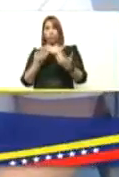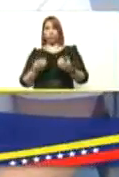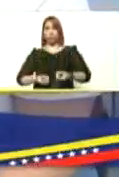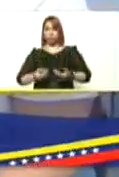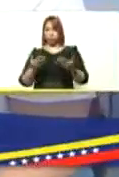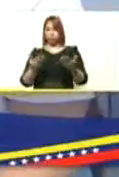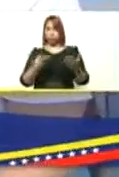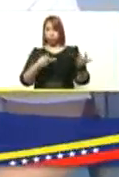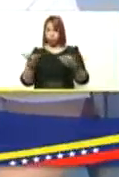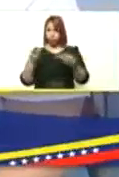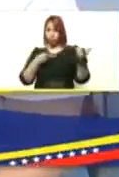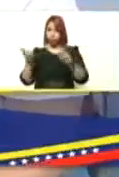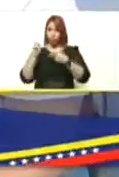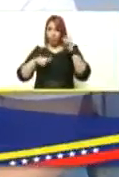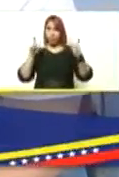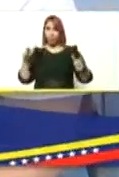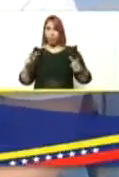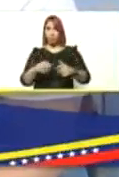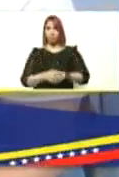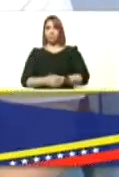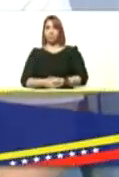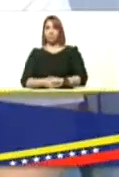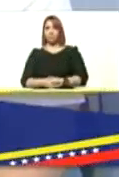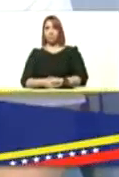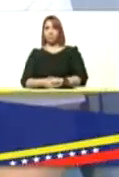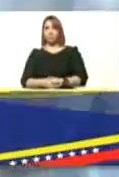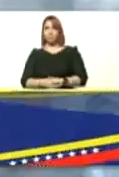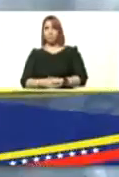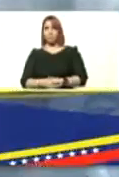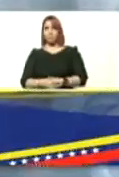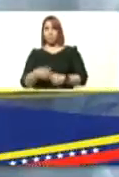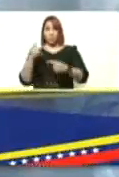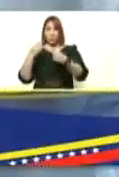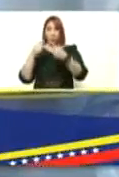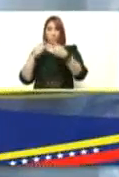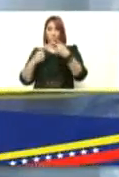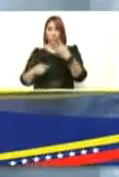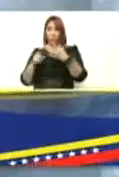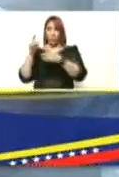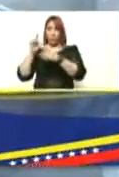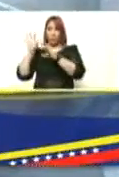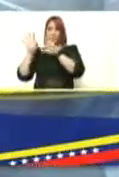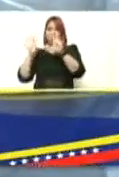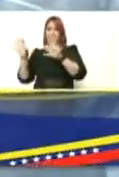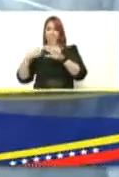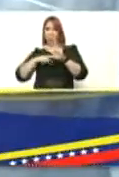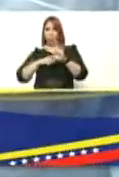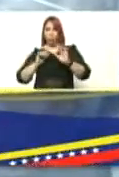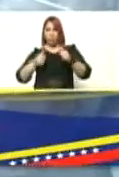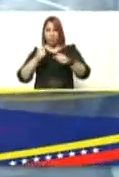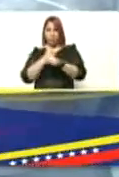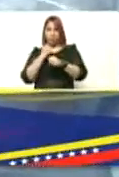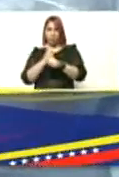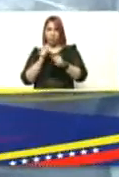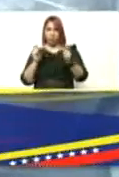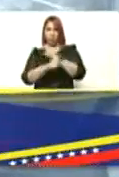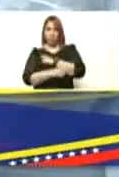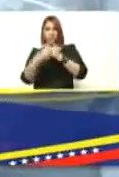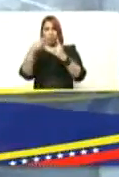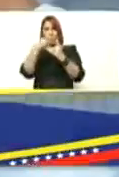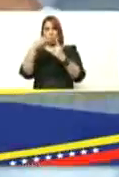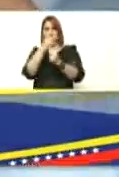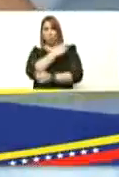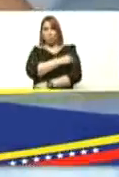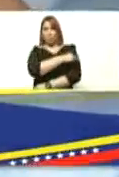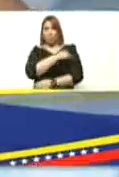bueno a las personas que venían de afuera del exterior y empezamos a trabajar de aquí pues lo convertimos en un hotel hospitalario